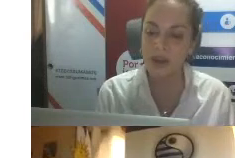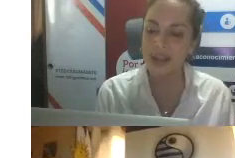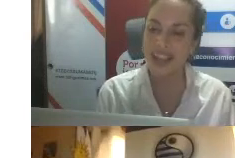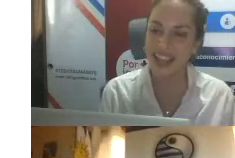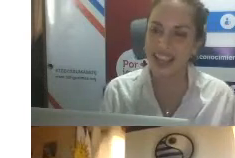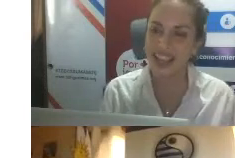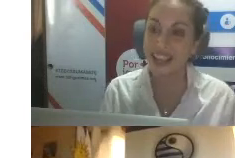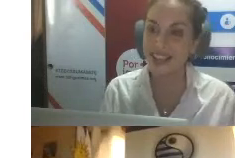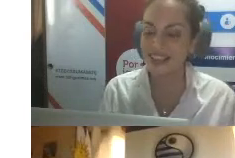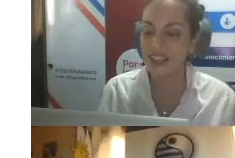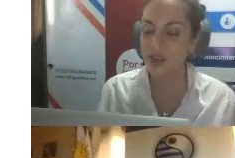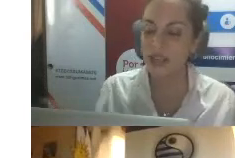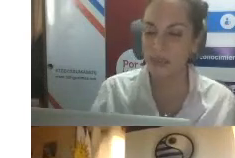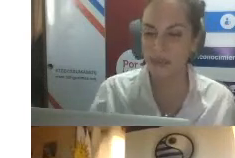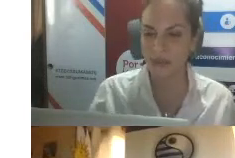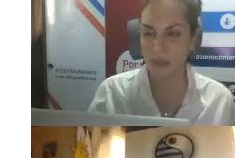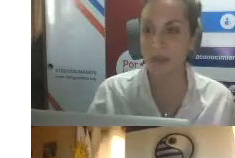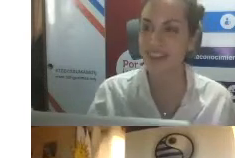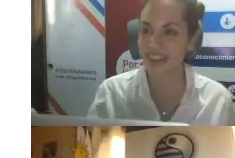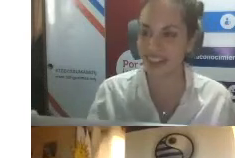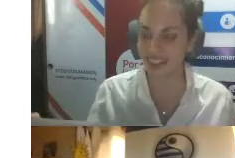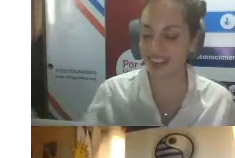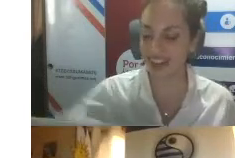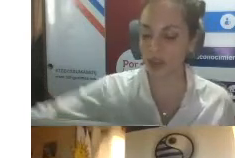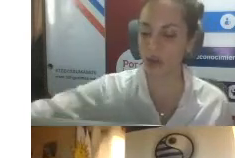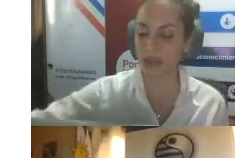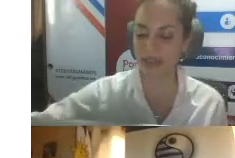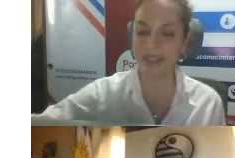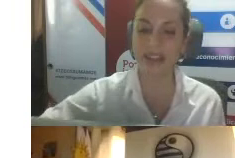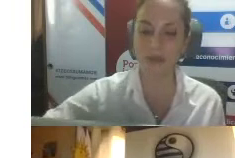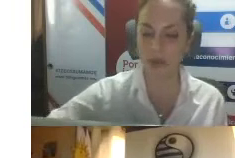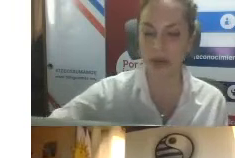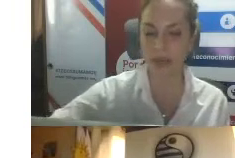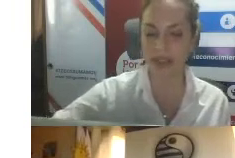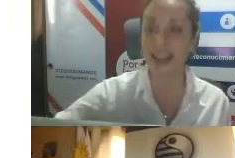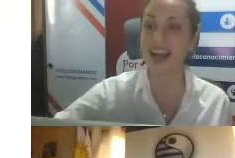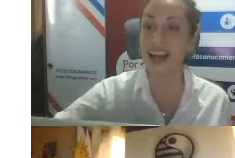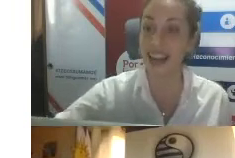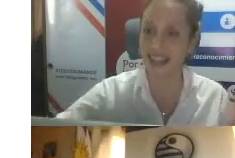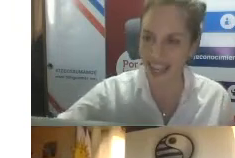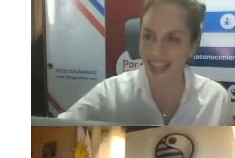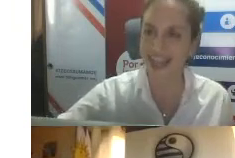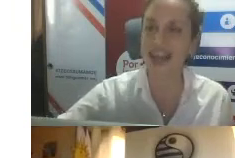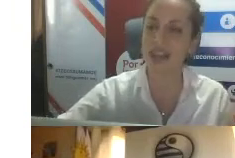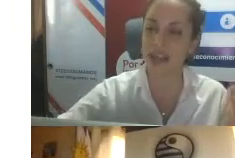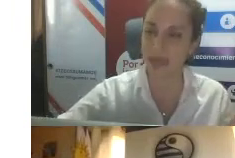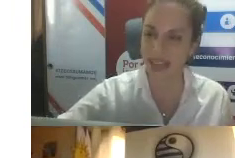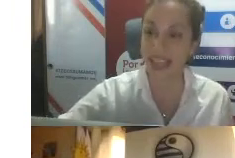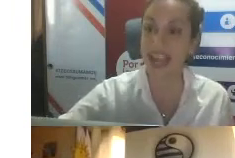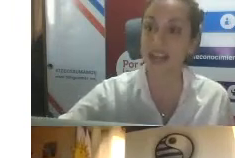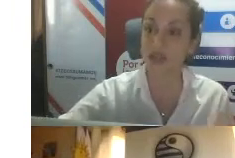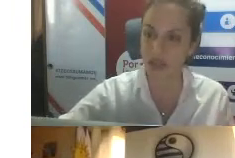Bueno, en este sentido queremos nuevamente agradecer a todos los presentes y particularmente a la XAICA, a